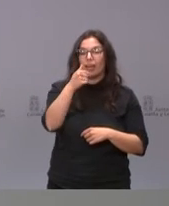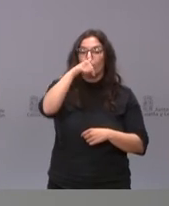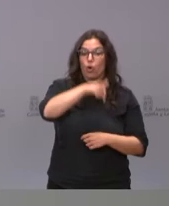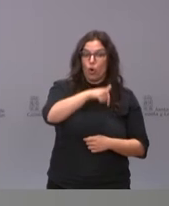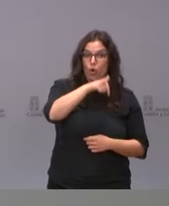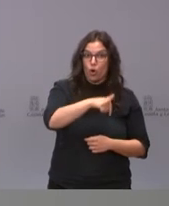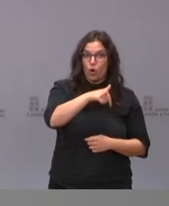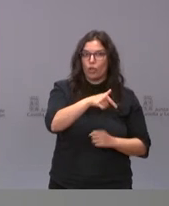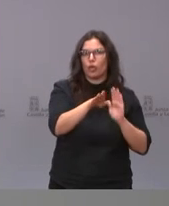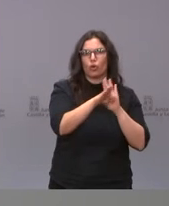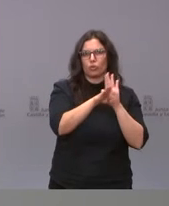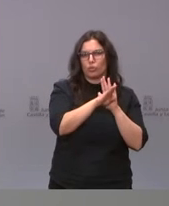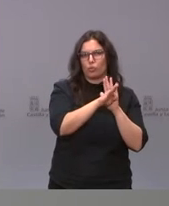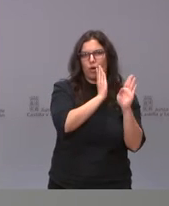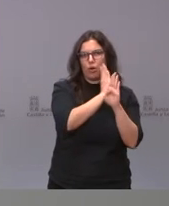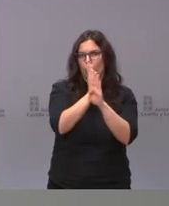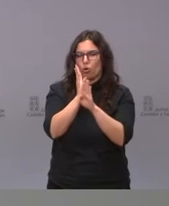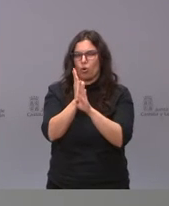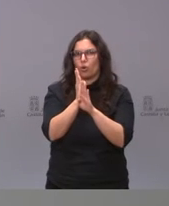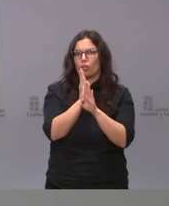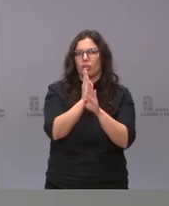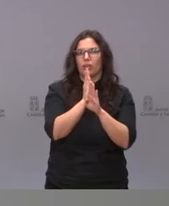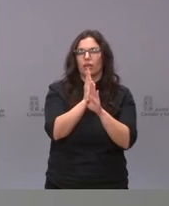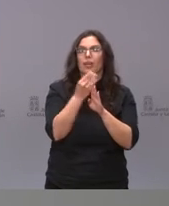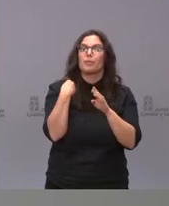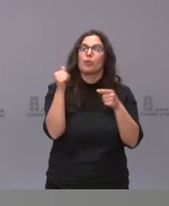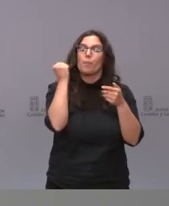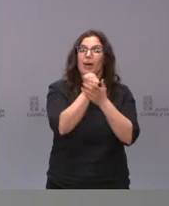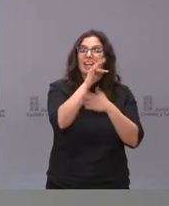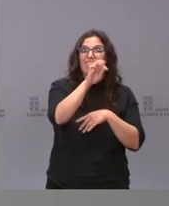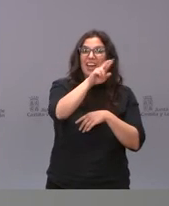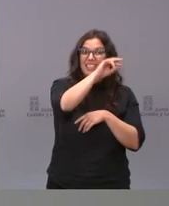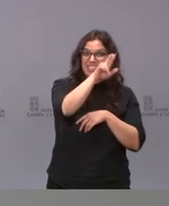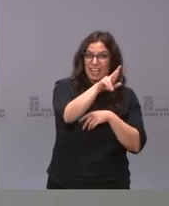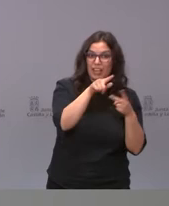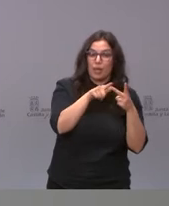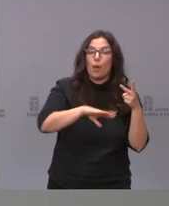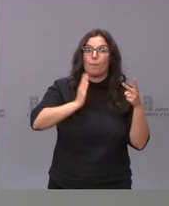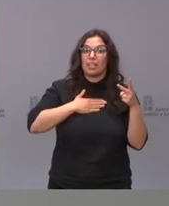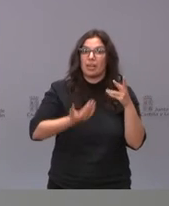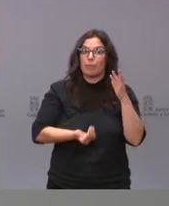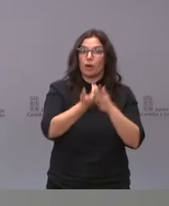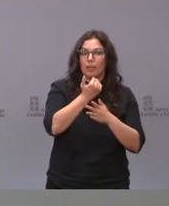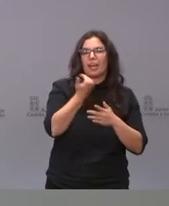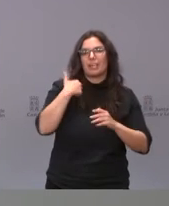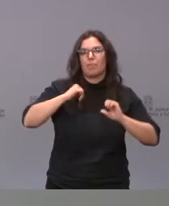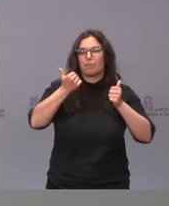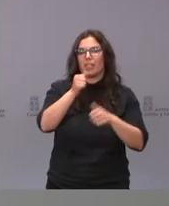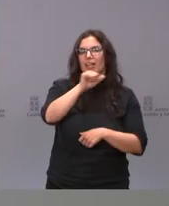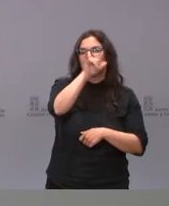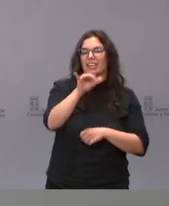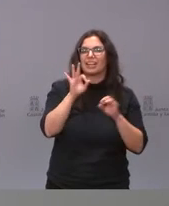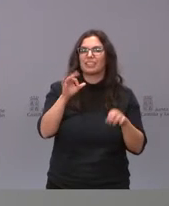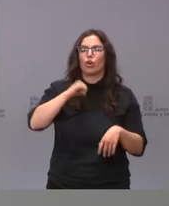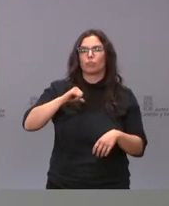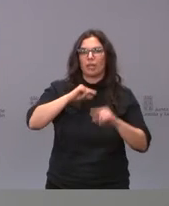sigue su programación y están vacunando con pfizer y mañana por la mañana harán vacunación con astrazéneca en el hospital provincial